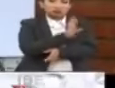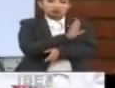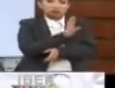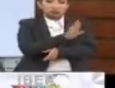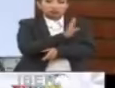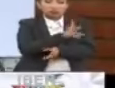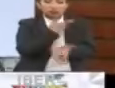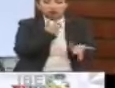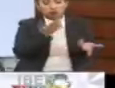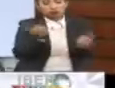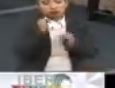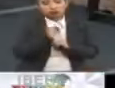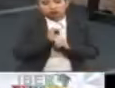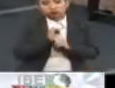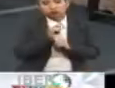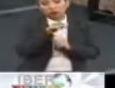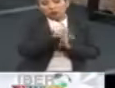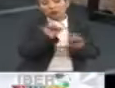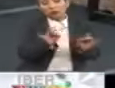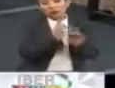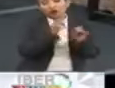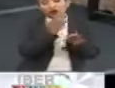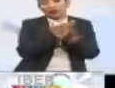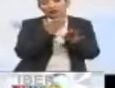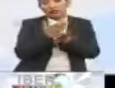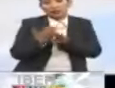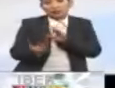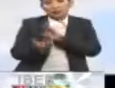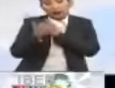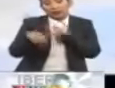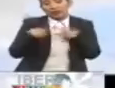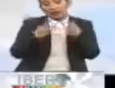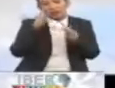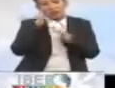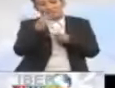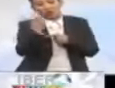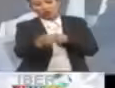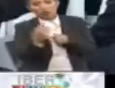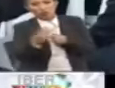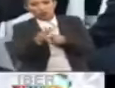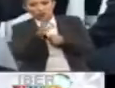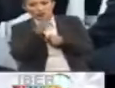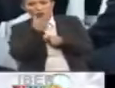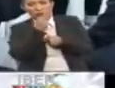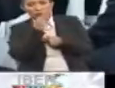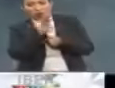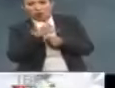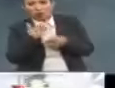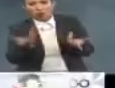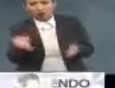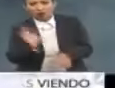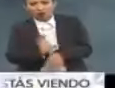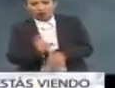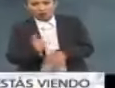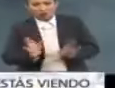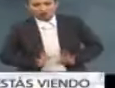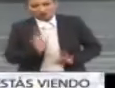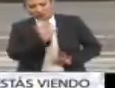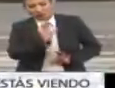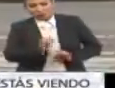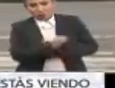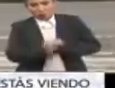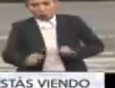desde sus apoyadores, como un eventual frente de debilidad, porque es un hombre con un carácter explosivo y que normalmente